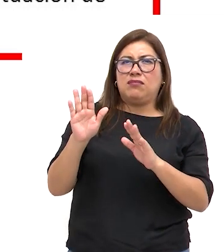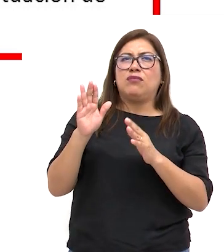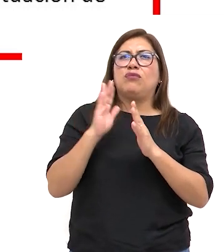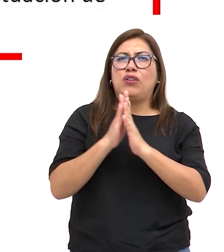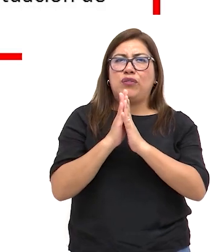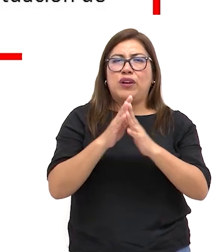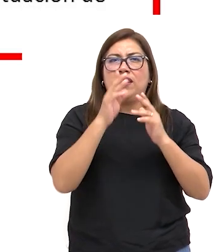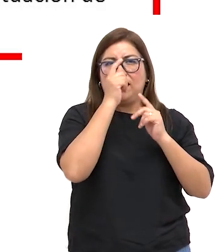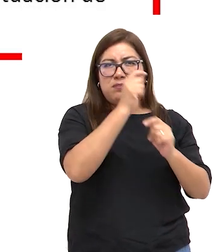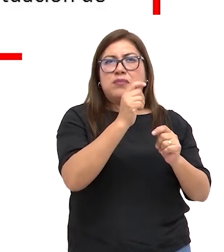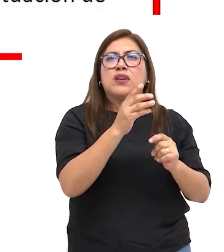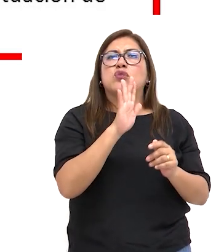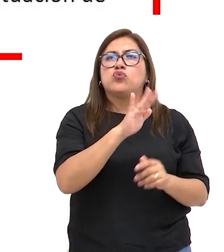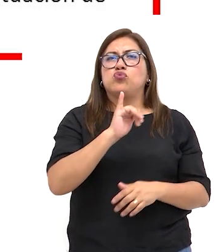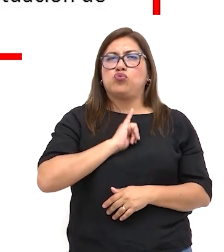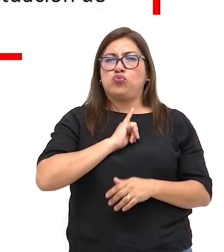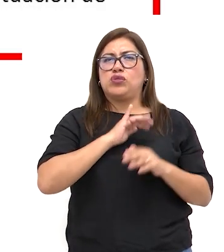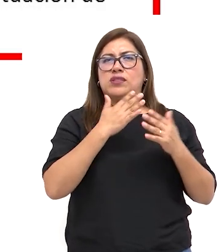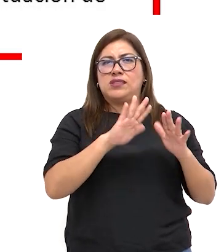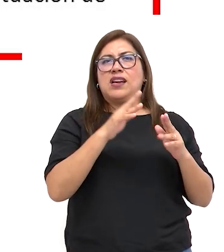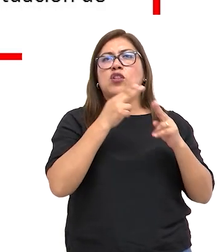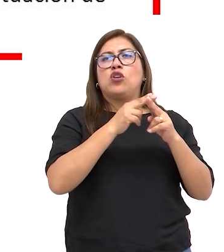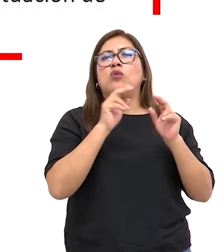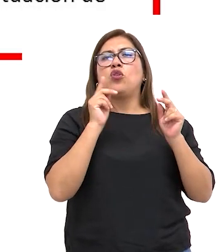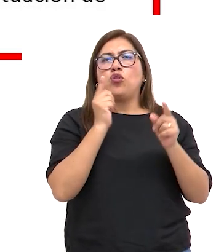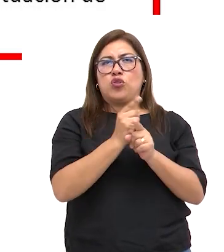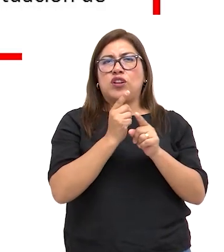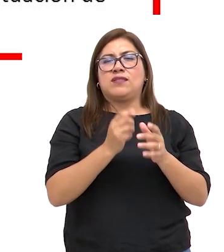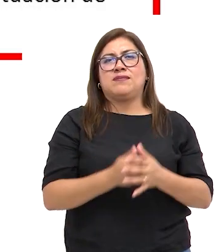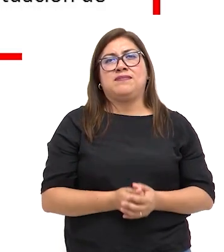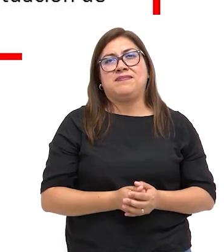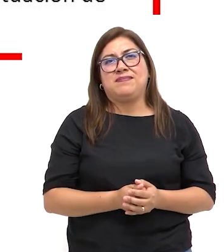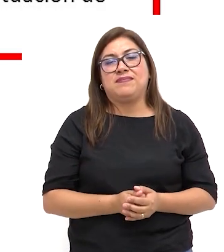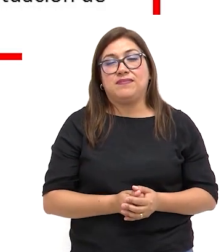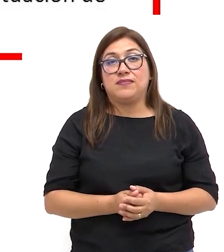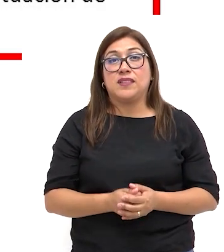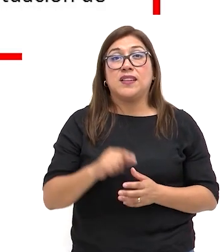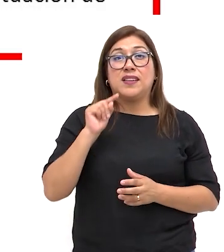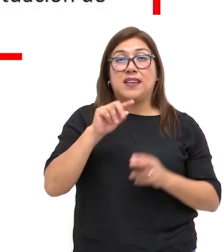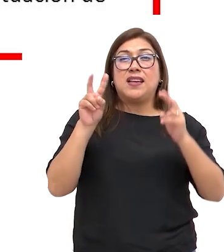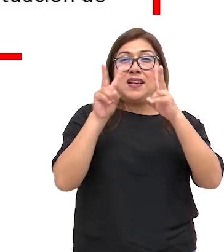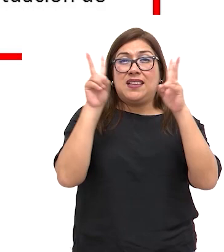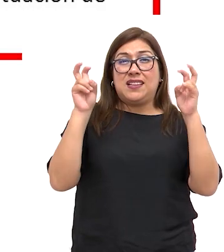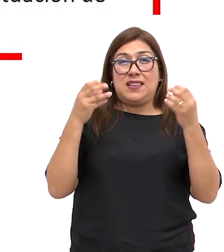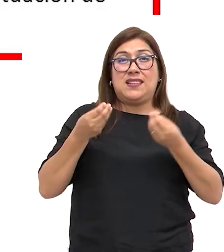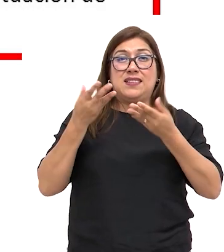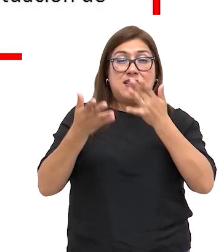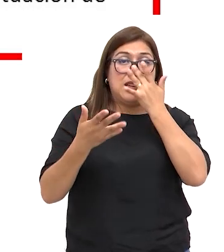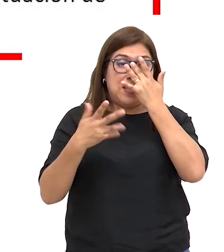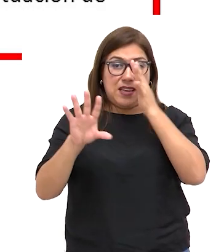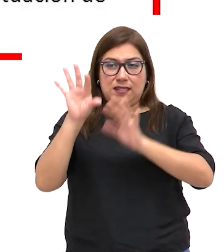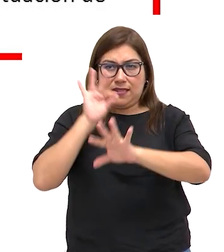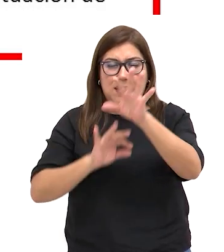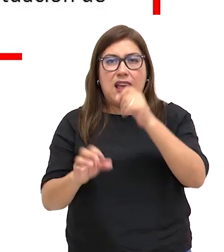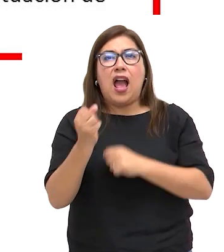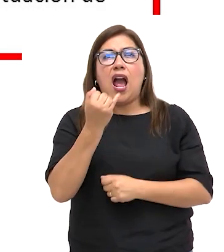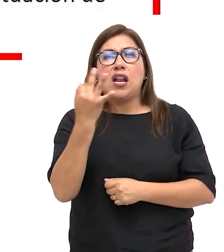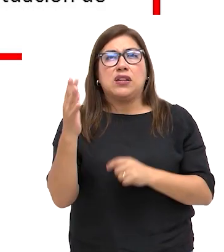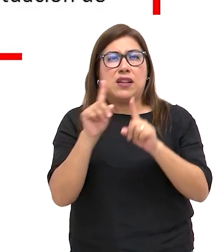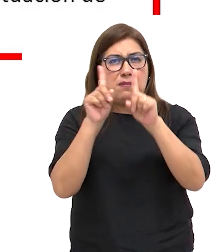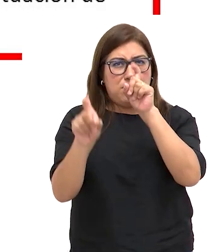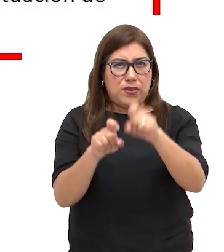que se les reconozca según su identidad construida. El tema que he abordado nos ha permitido identificar algunas